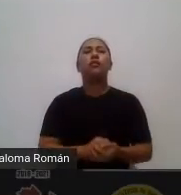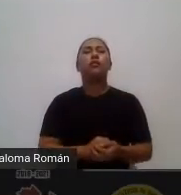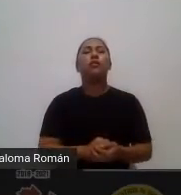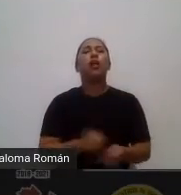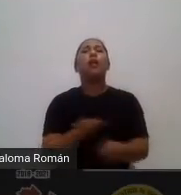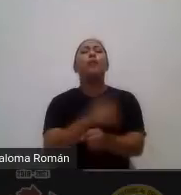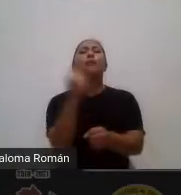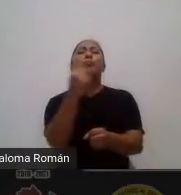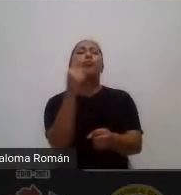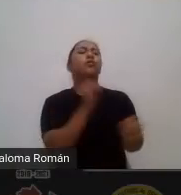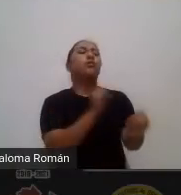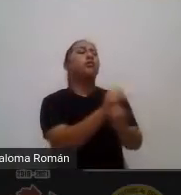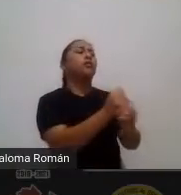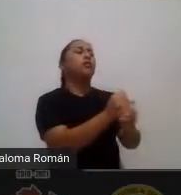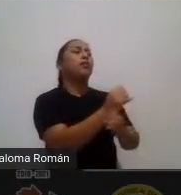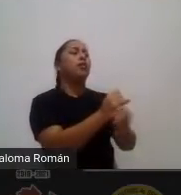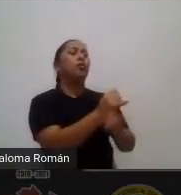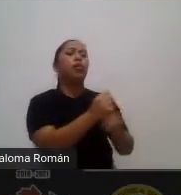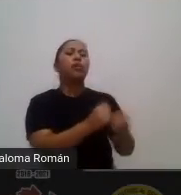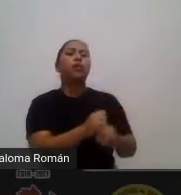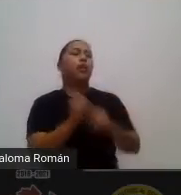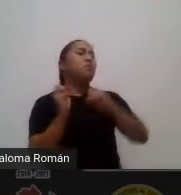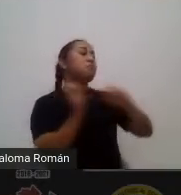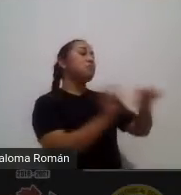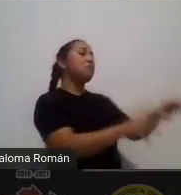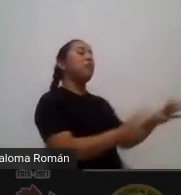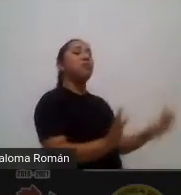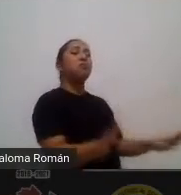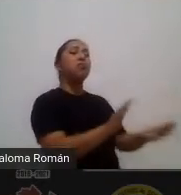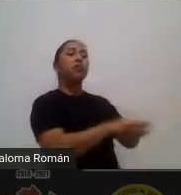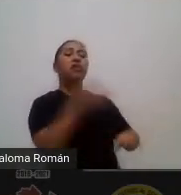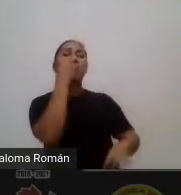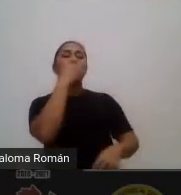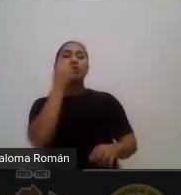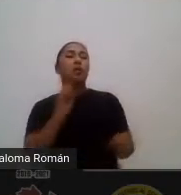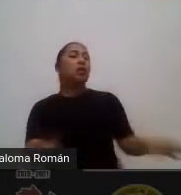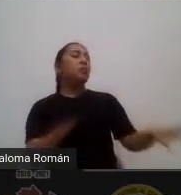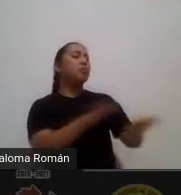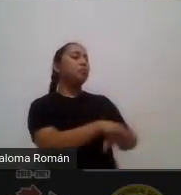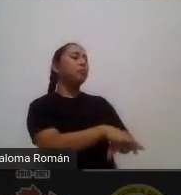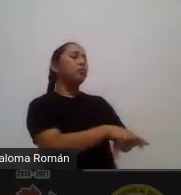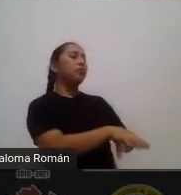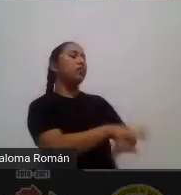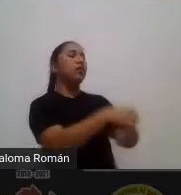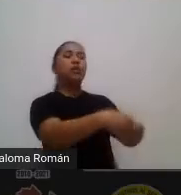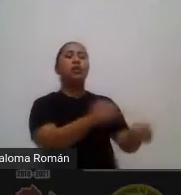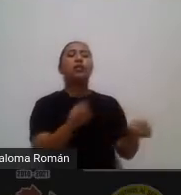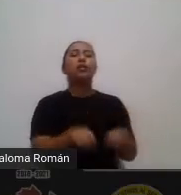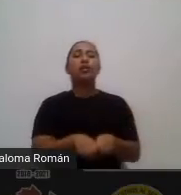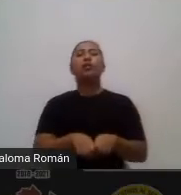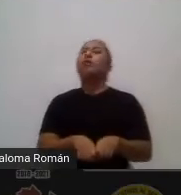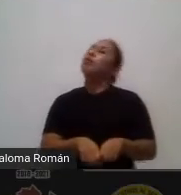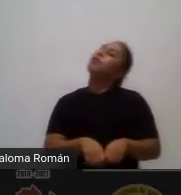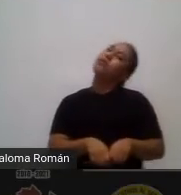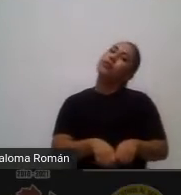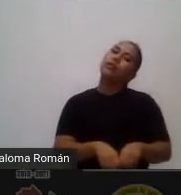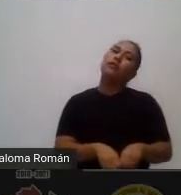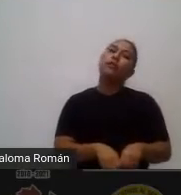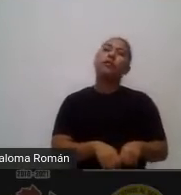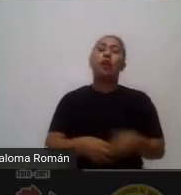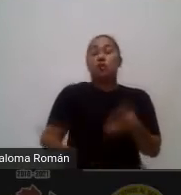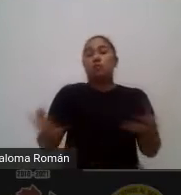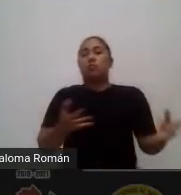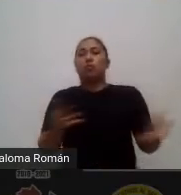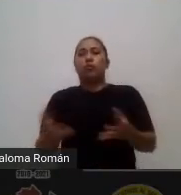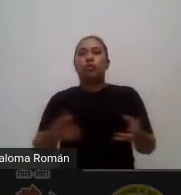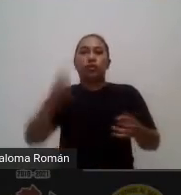fenómeno que pareciera ajeno a la escuela ajeno a la clase detona el interés de los muchachos y muchachas y los hace centrarse